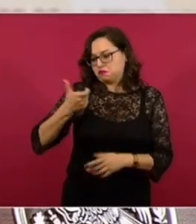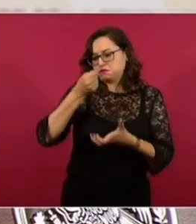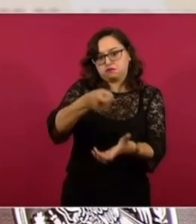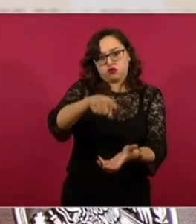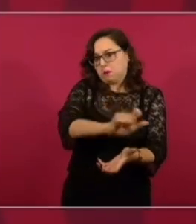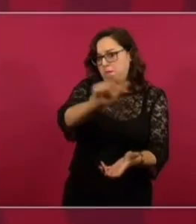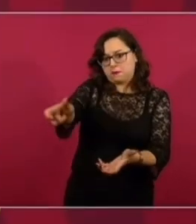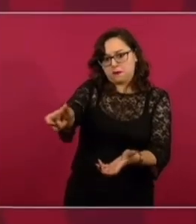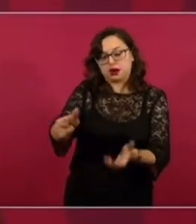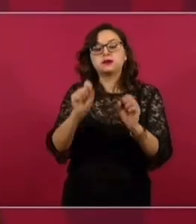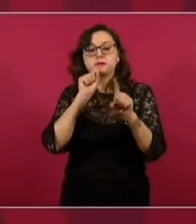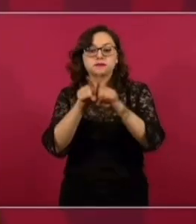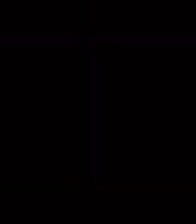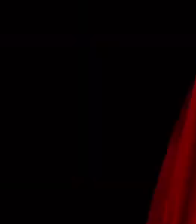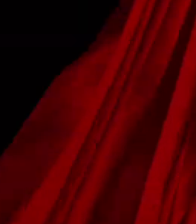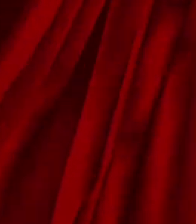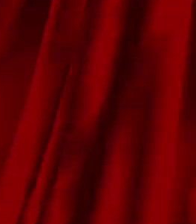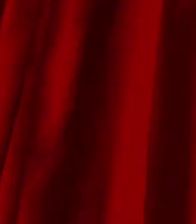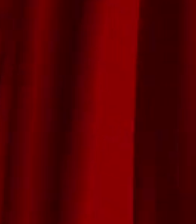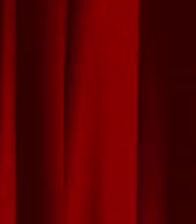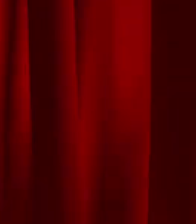Y lo mismo en el caso de los alimentos.